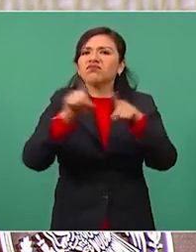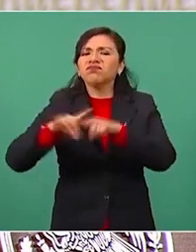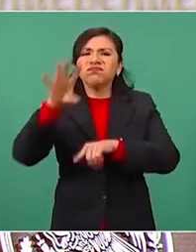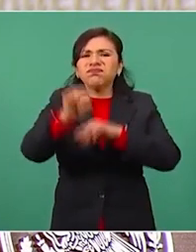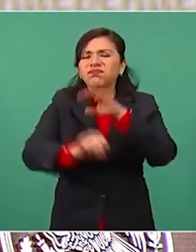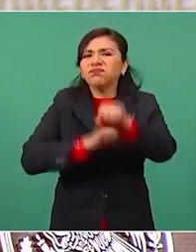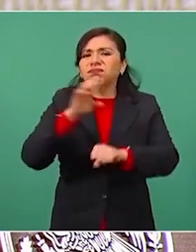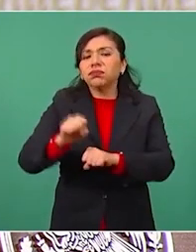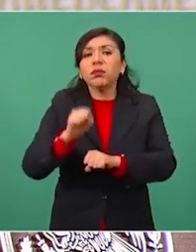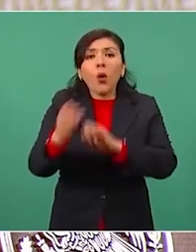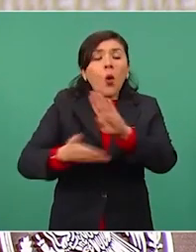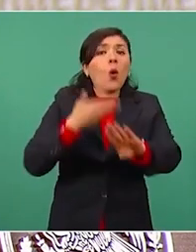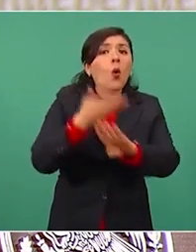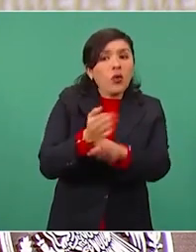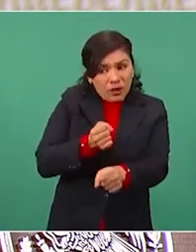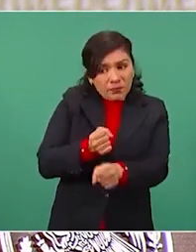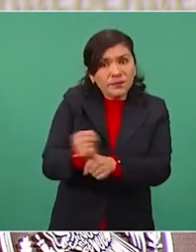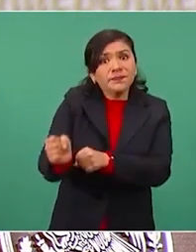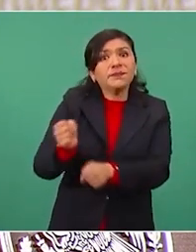agreden